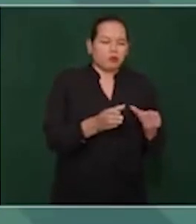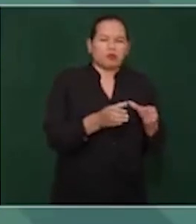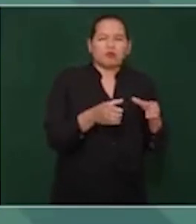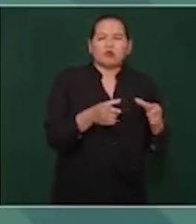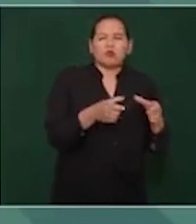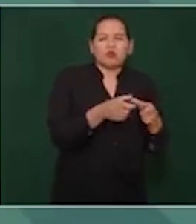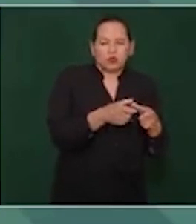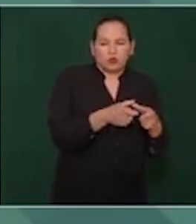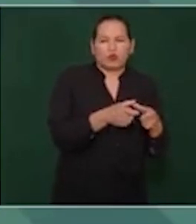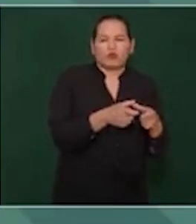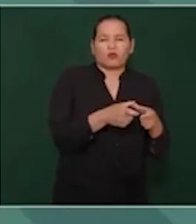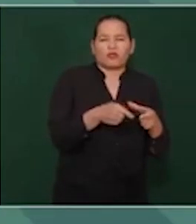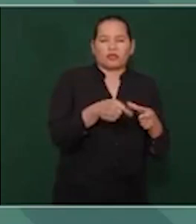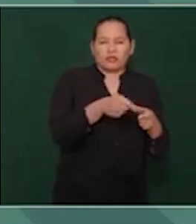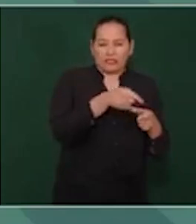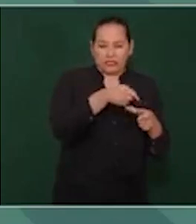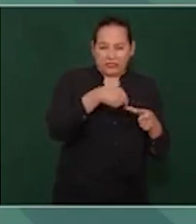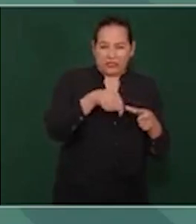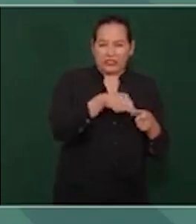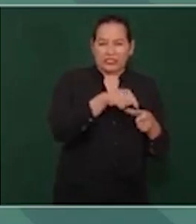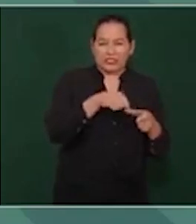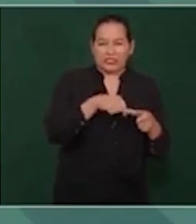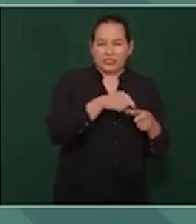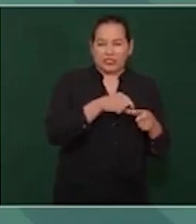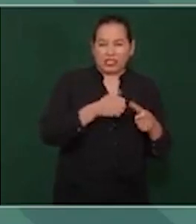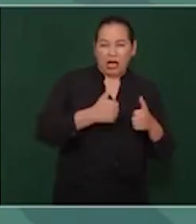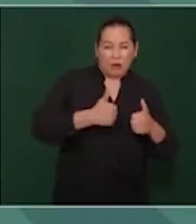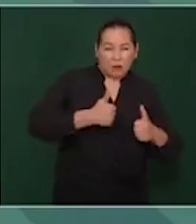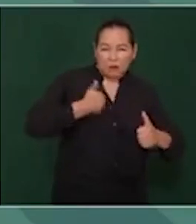sacan raja, sacan provecho,